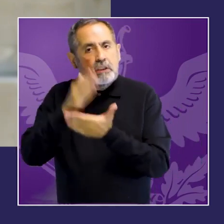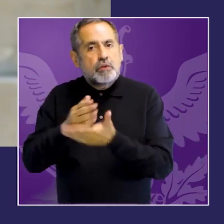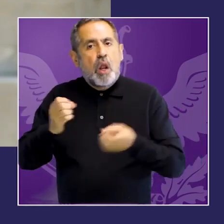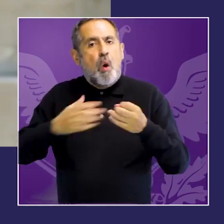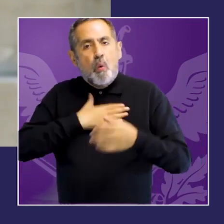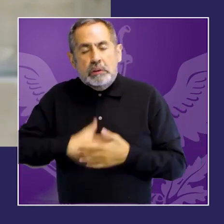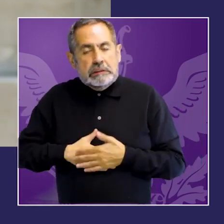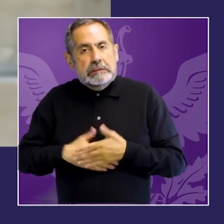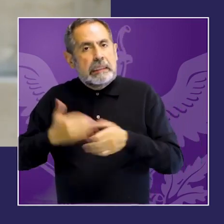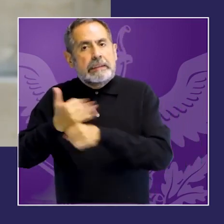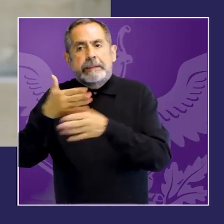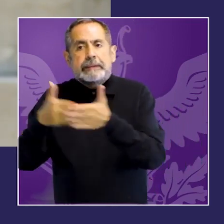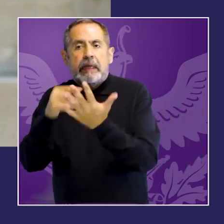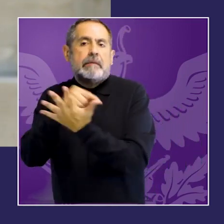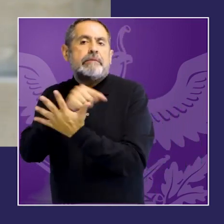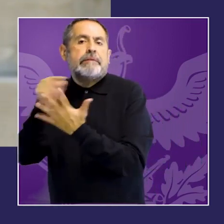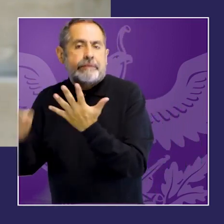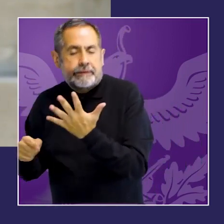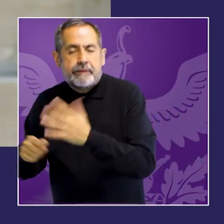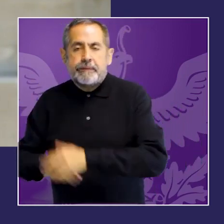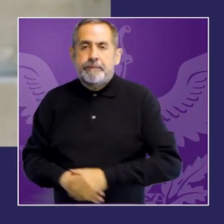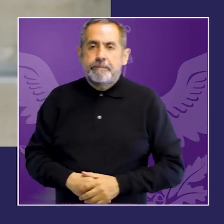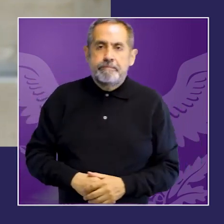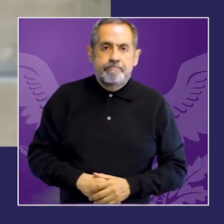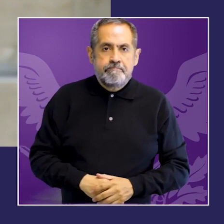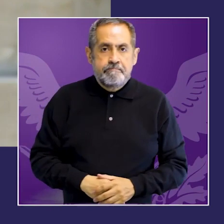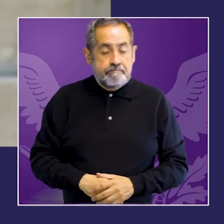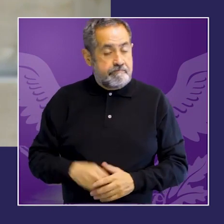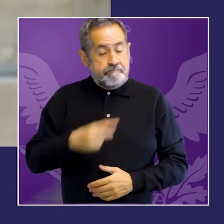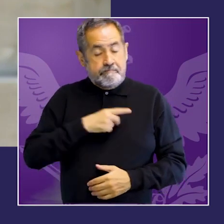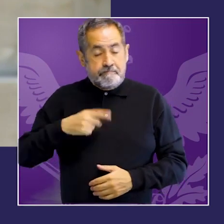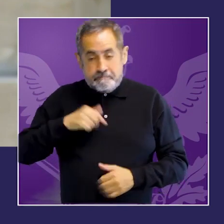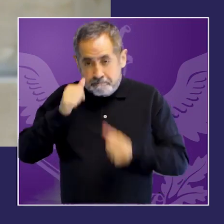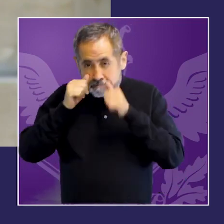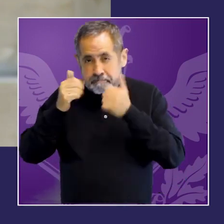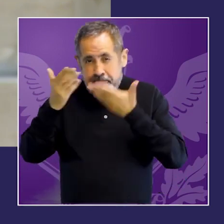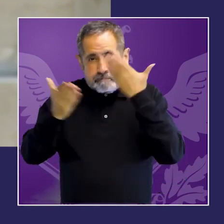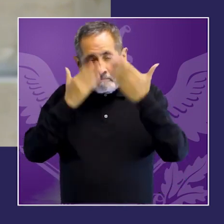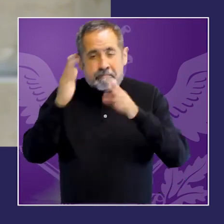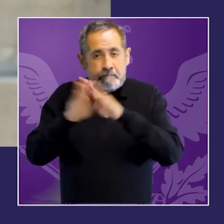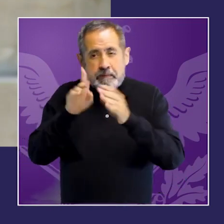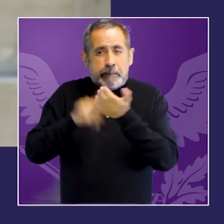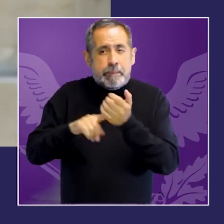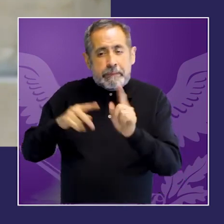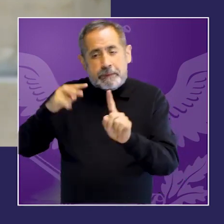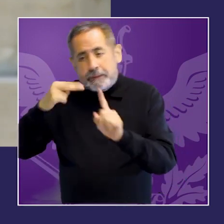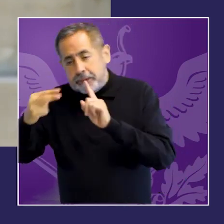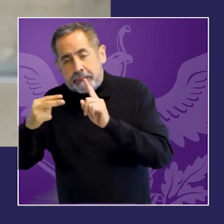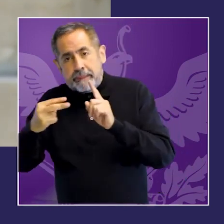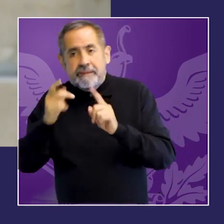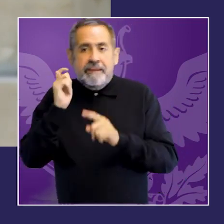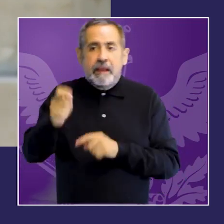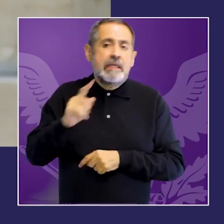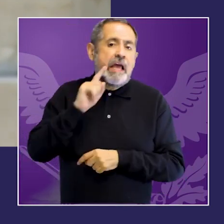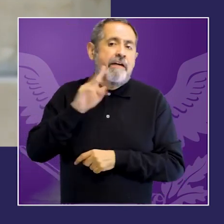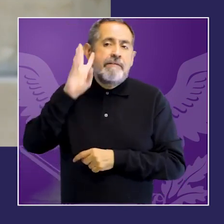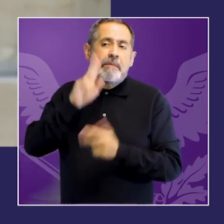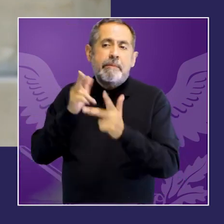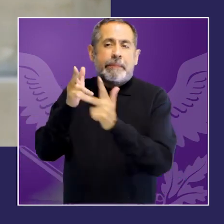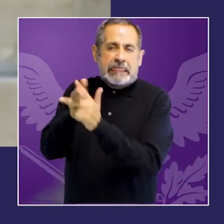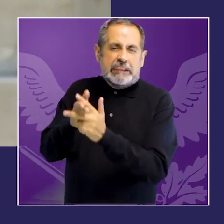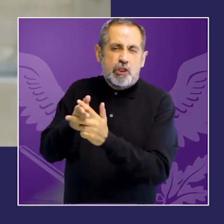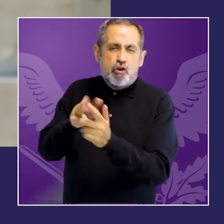características propias del tipo penal y ahí vimos claramente como los elementos incluidos en el tipo penal y los